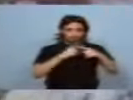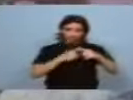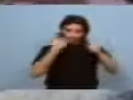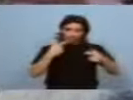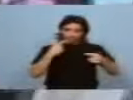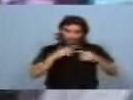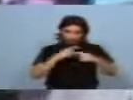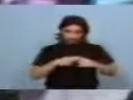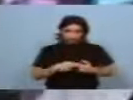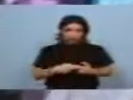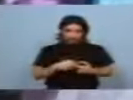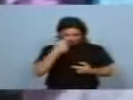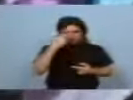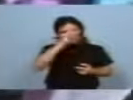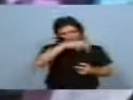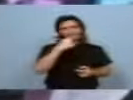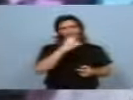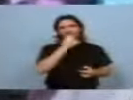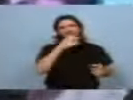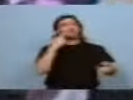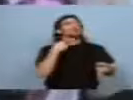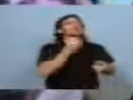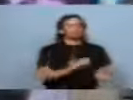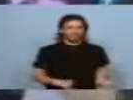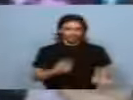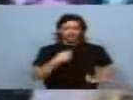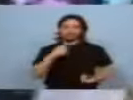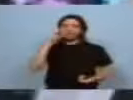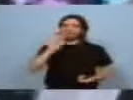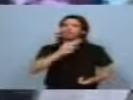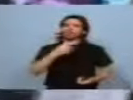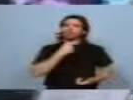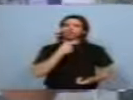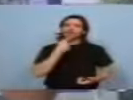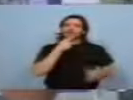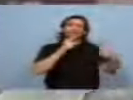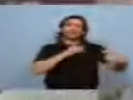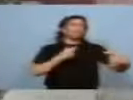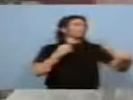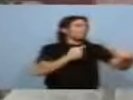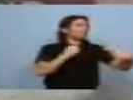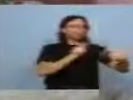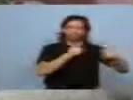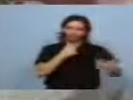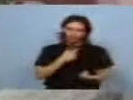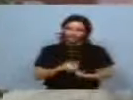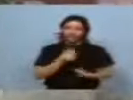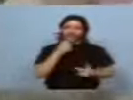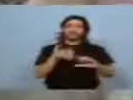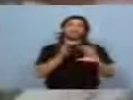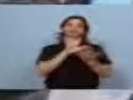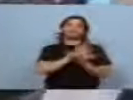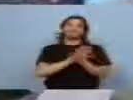qué discutimos? Pero tengo razón, razón, tenés, pero no me grites. Eso es que la gente no quiere, que la gente le grite. El modo, ¿sabés qué es? El modo